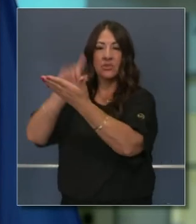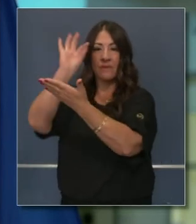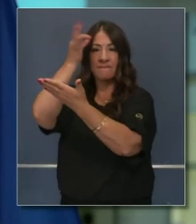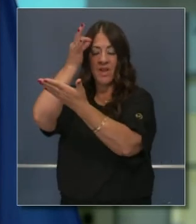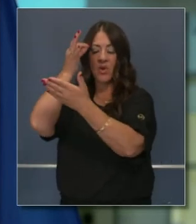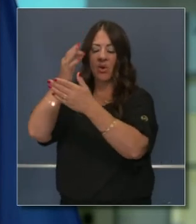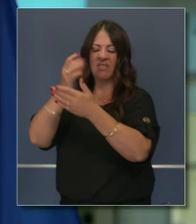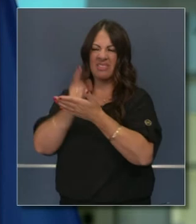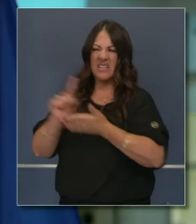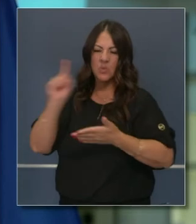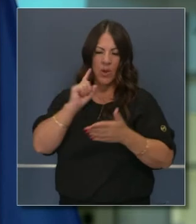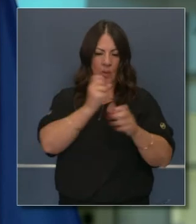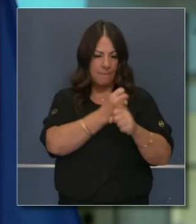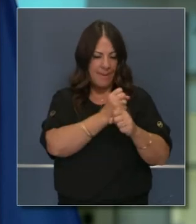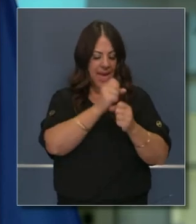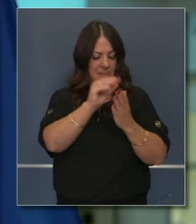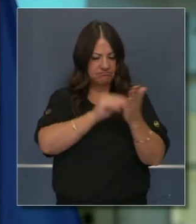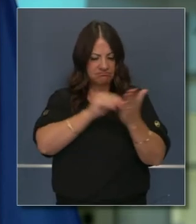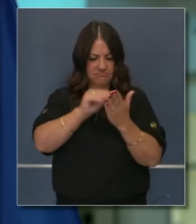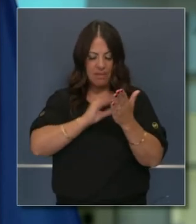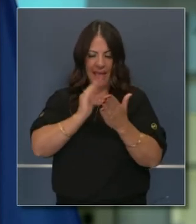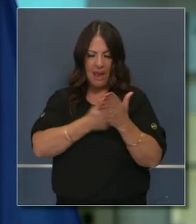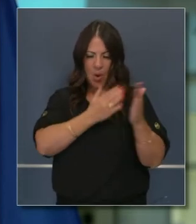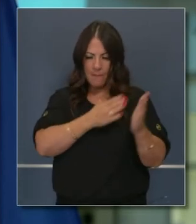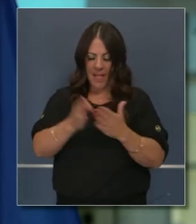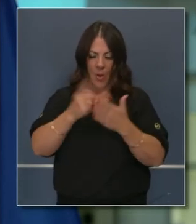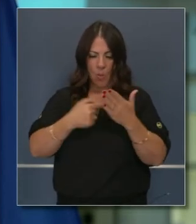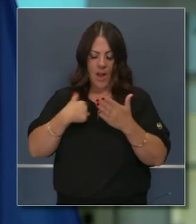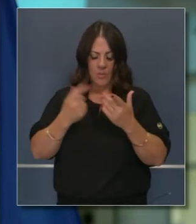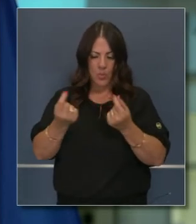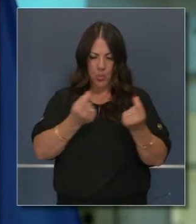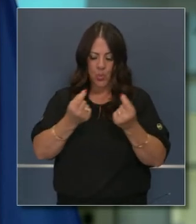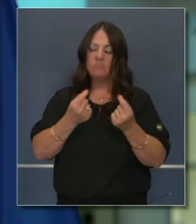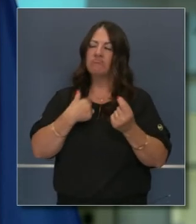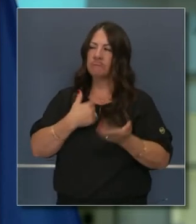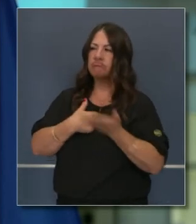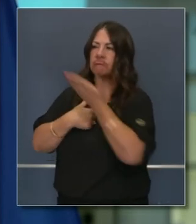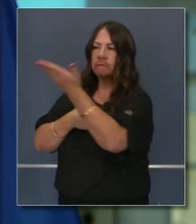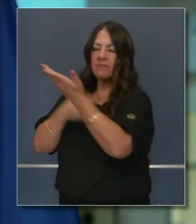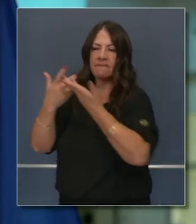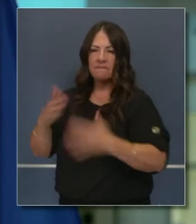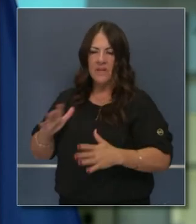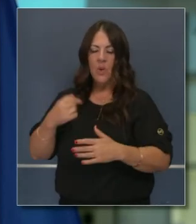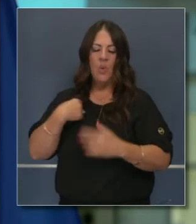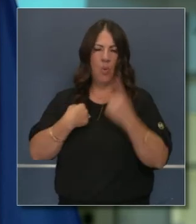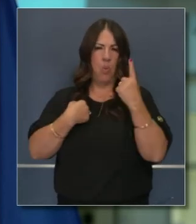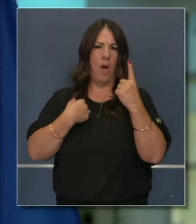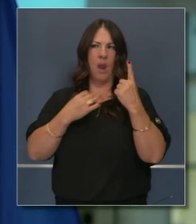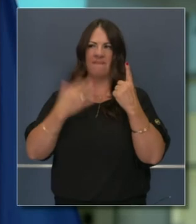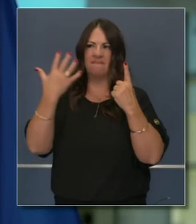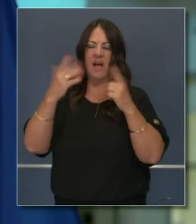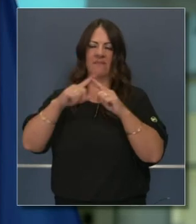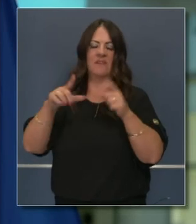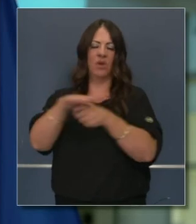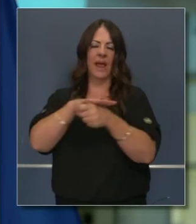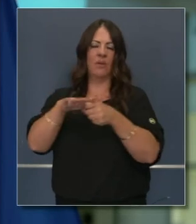sometido la semana pasada, al resto del gobierno con la que hemos trabajado en cuanto a esfuerzos de